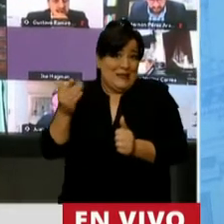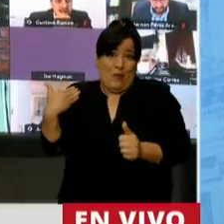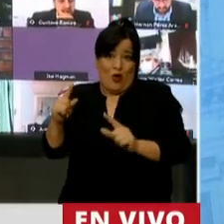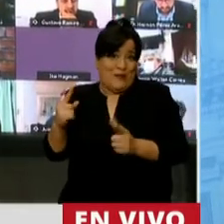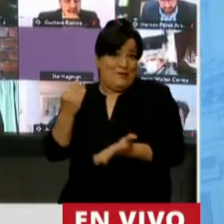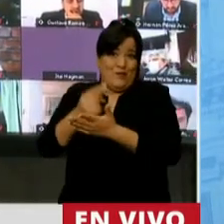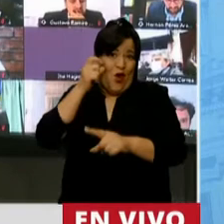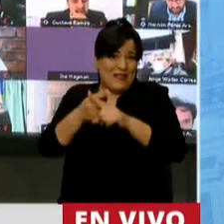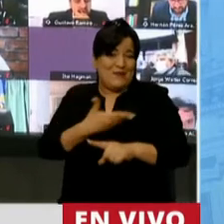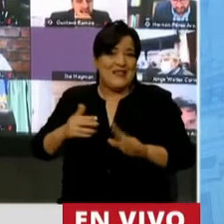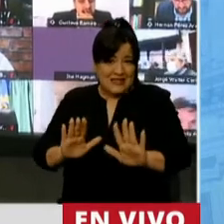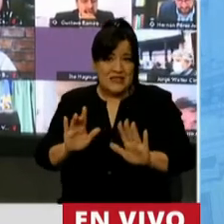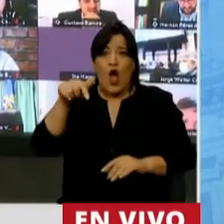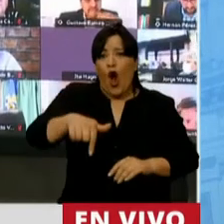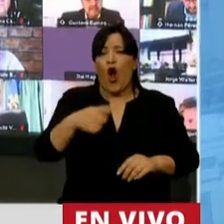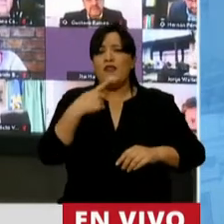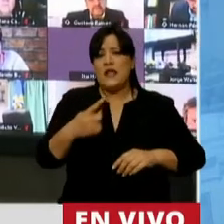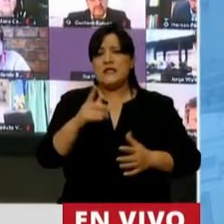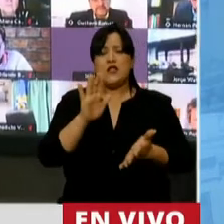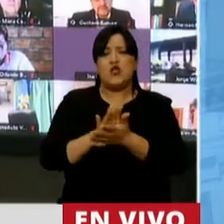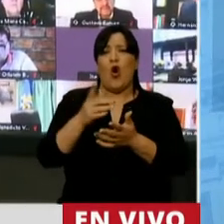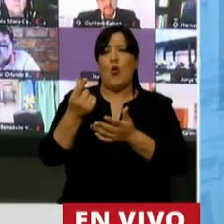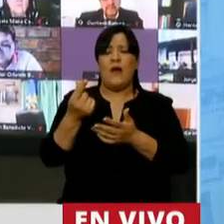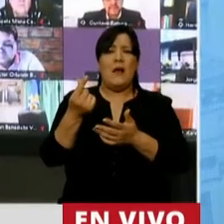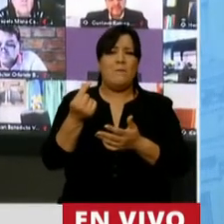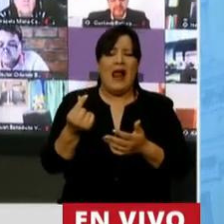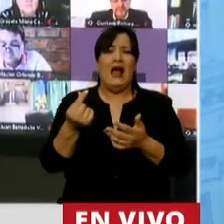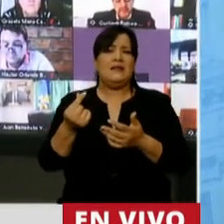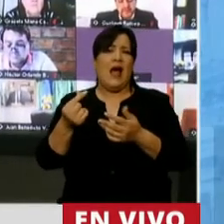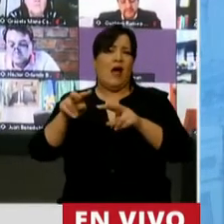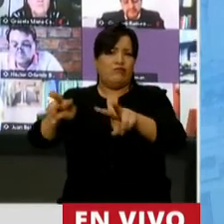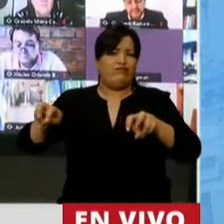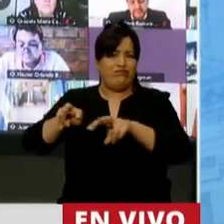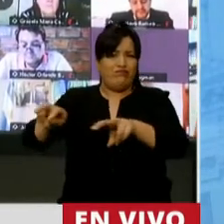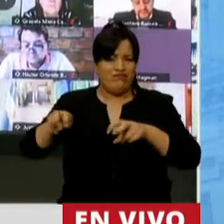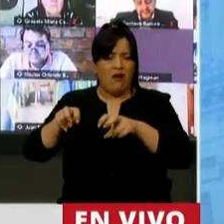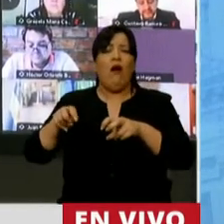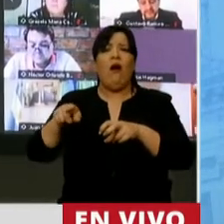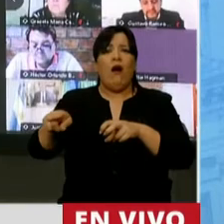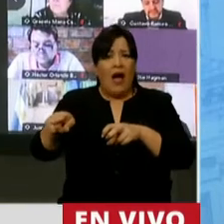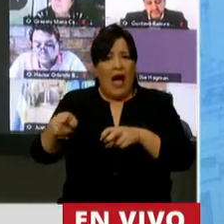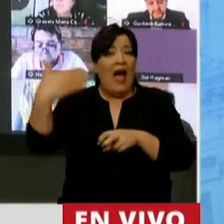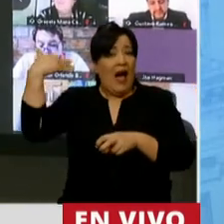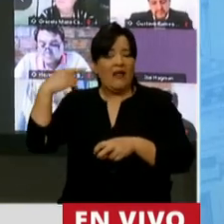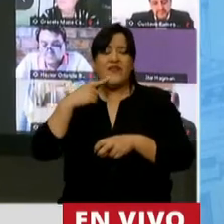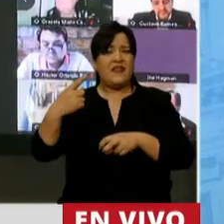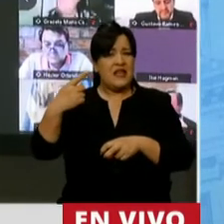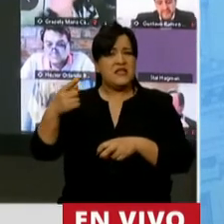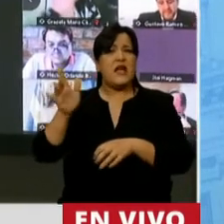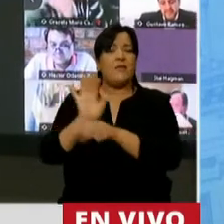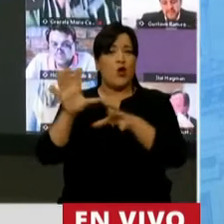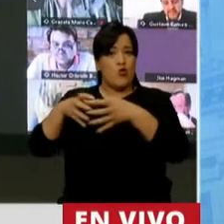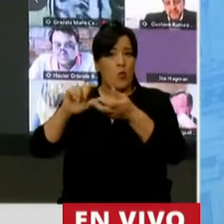Quienes hoy discuten los ingresos sobre los que se fundamenta el presupuesto, esgrimían entonces el argumento